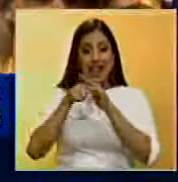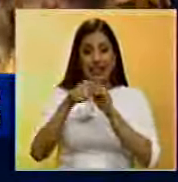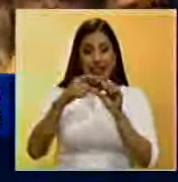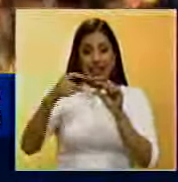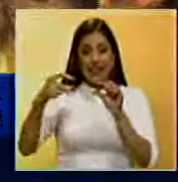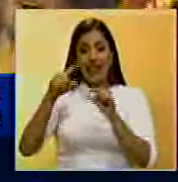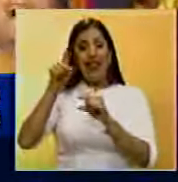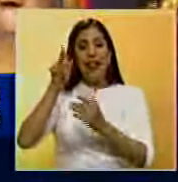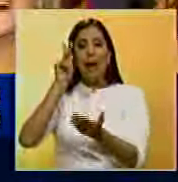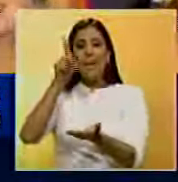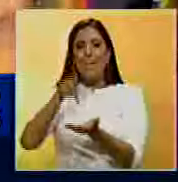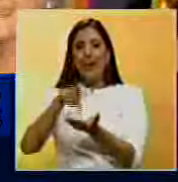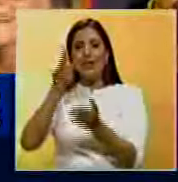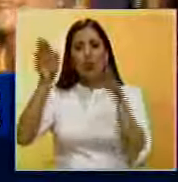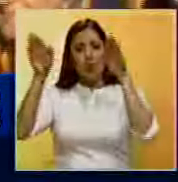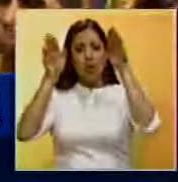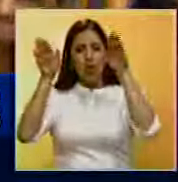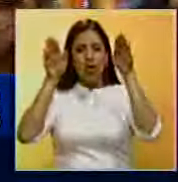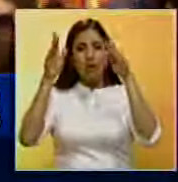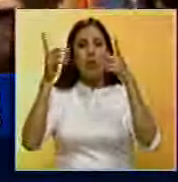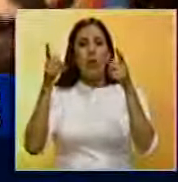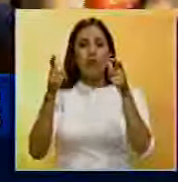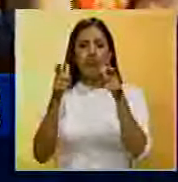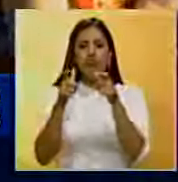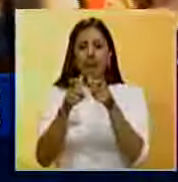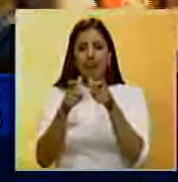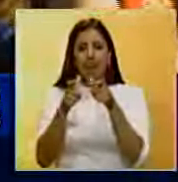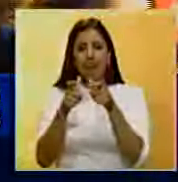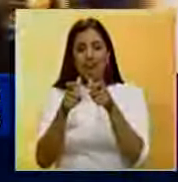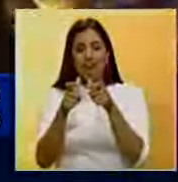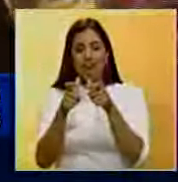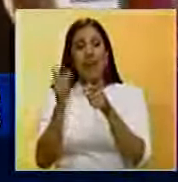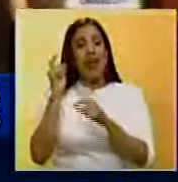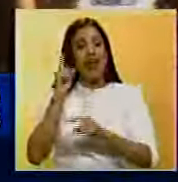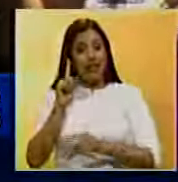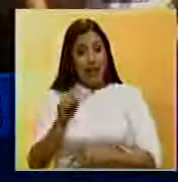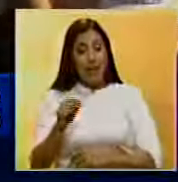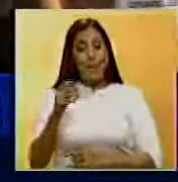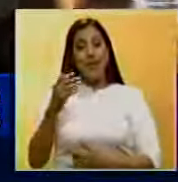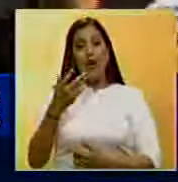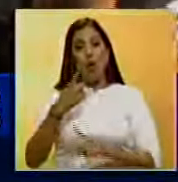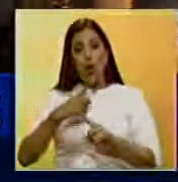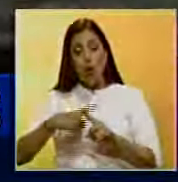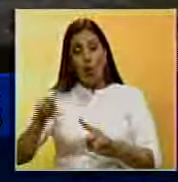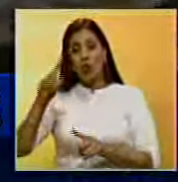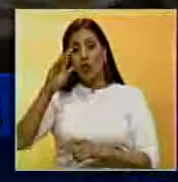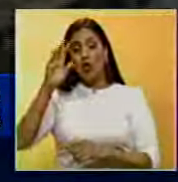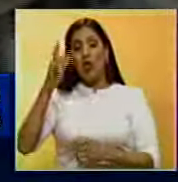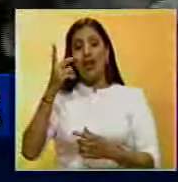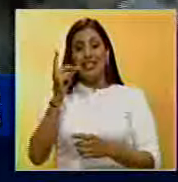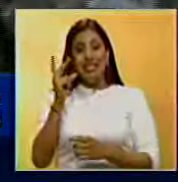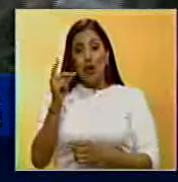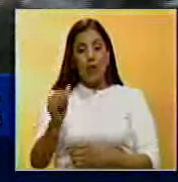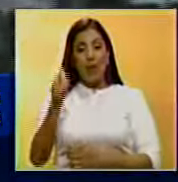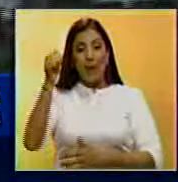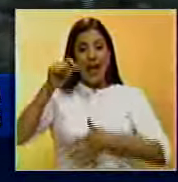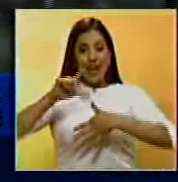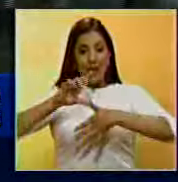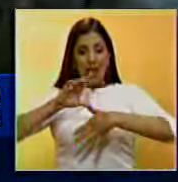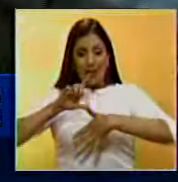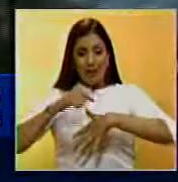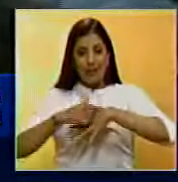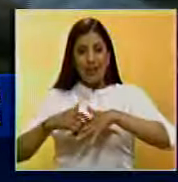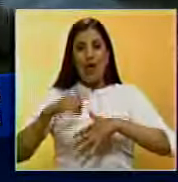al carnaval y la presencia de turistas disminuyeron considerablemente. El carnaval de Barranquilla, el segundo más importante de América Latina,